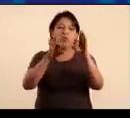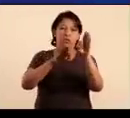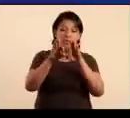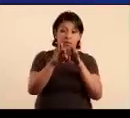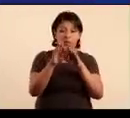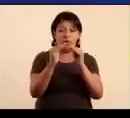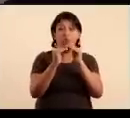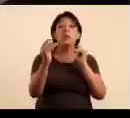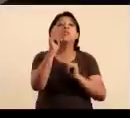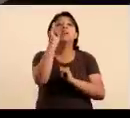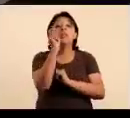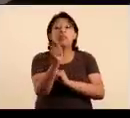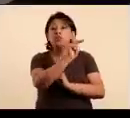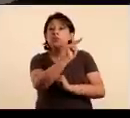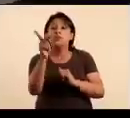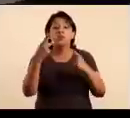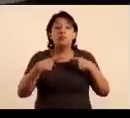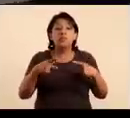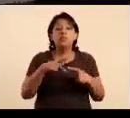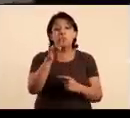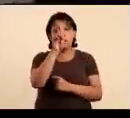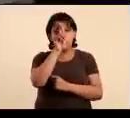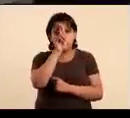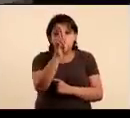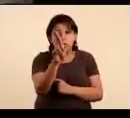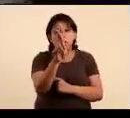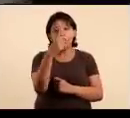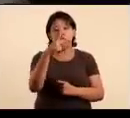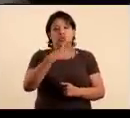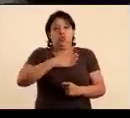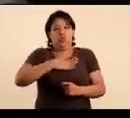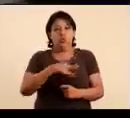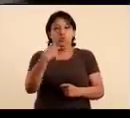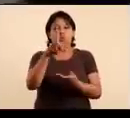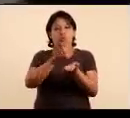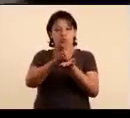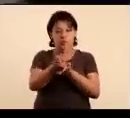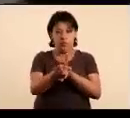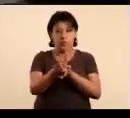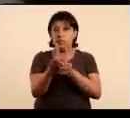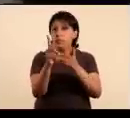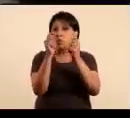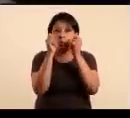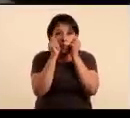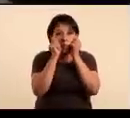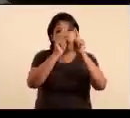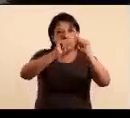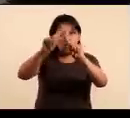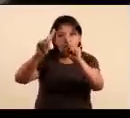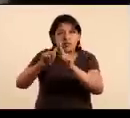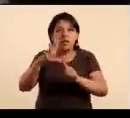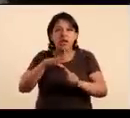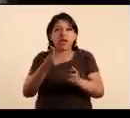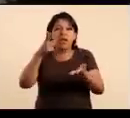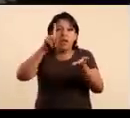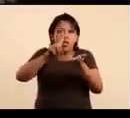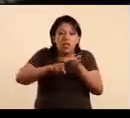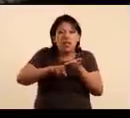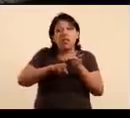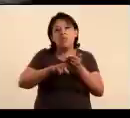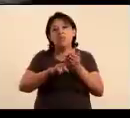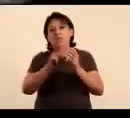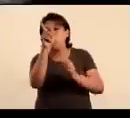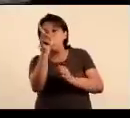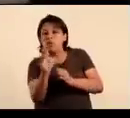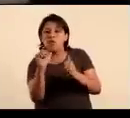igualdad supone que todas las personas sean respetadas en su dignidad y en sus derechos, sin importar las diferencias que existen por sus condiciones de identidad,